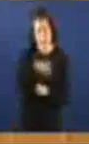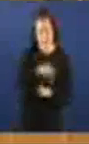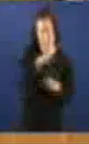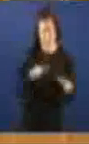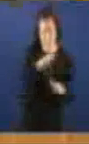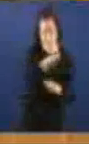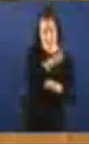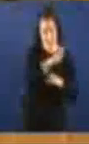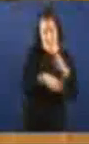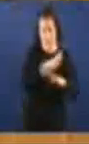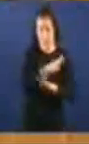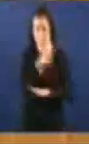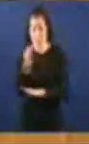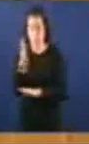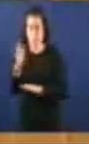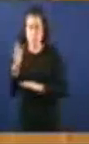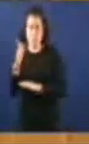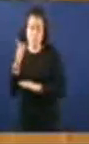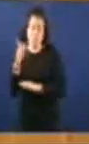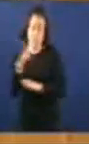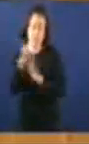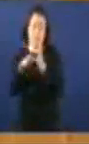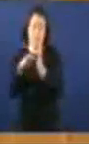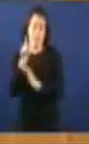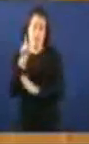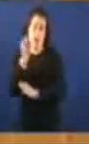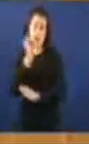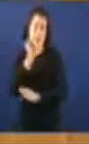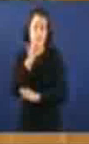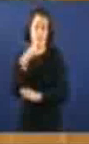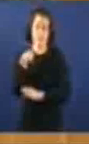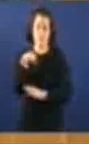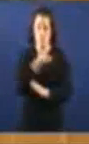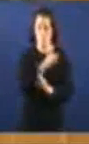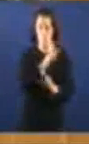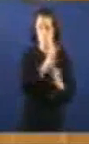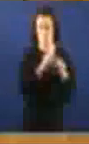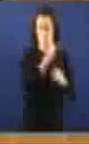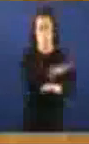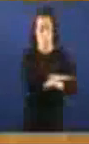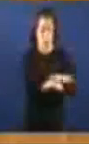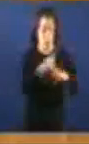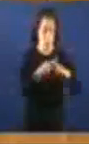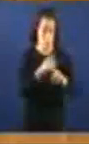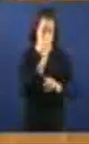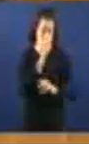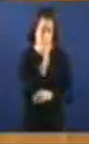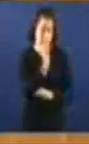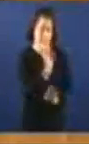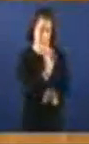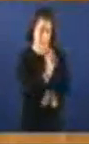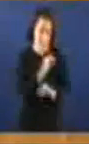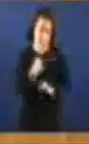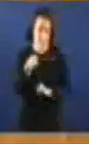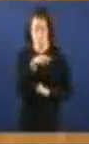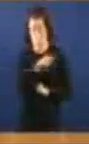Cámara Legislativa Galega E tamén do Goberno da Xunta de Galiza que non creo que importe moito porque está para eso Según demostra a